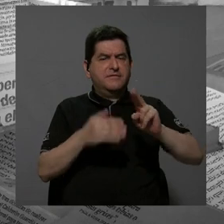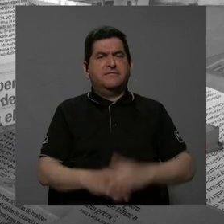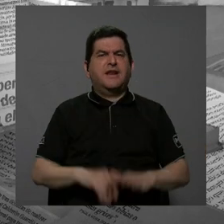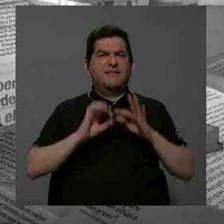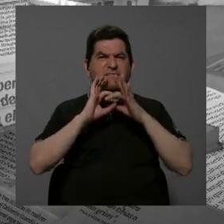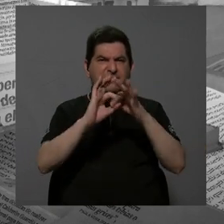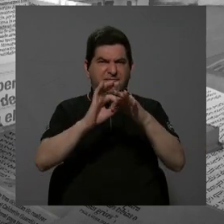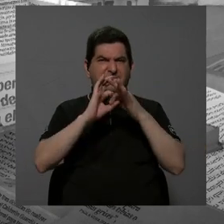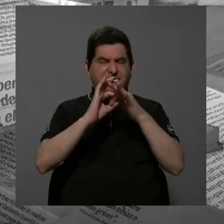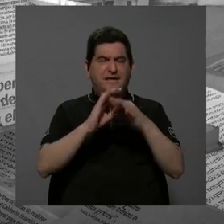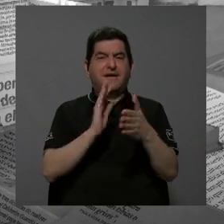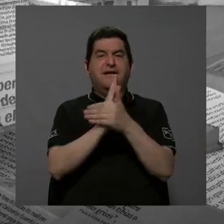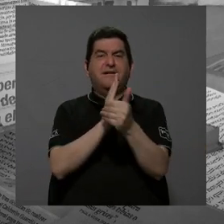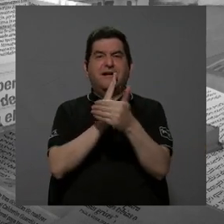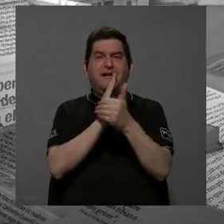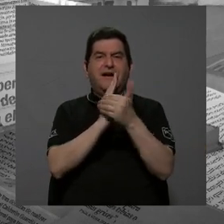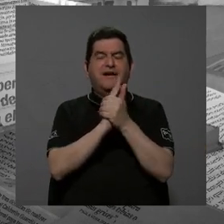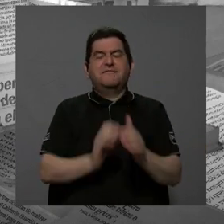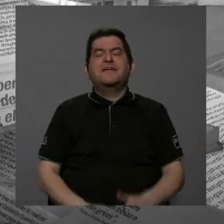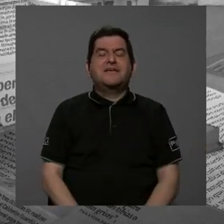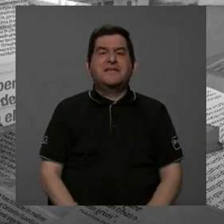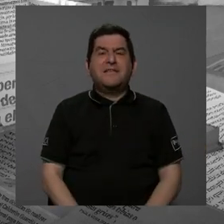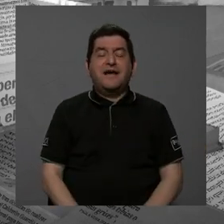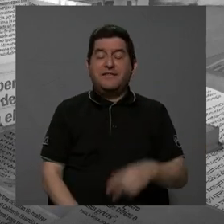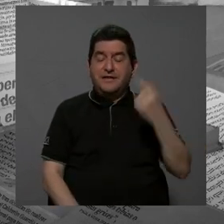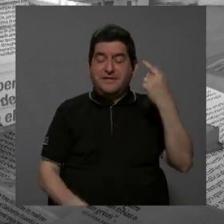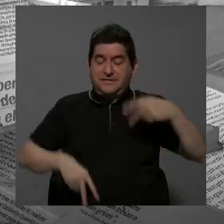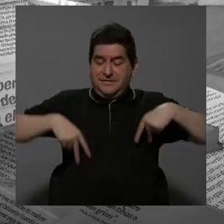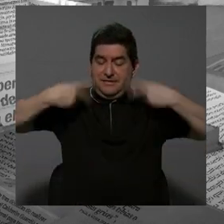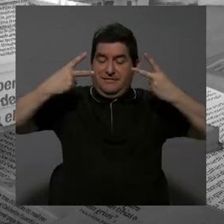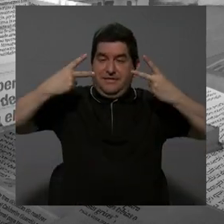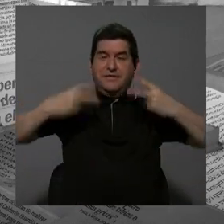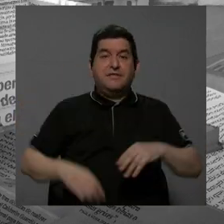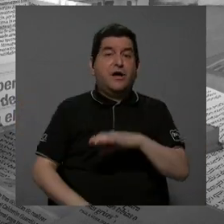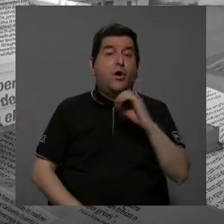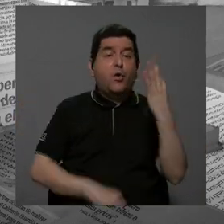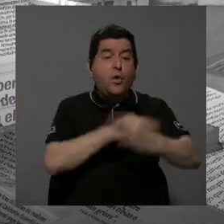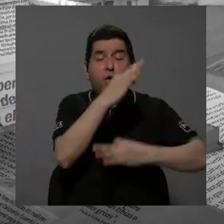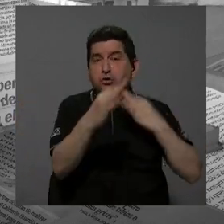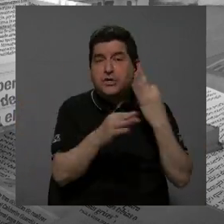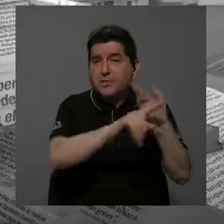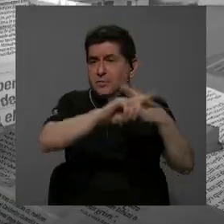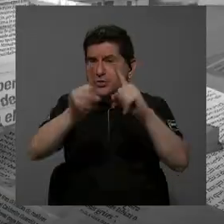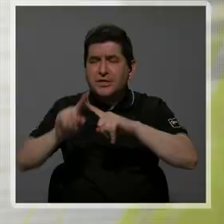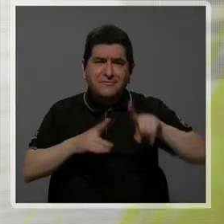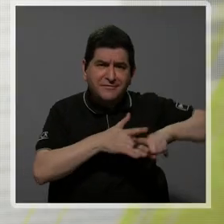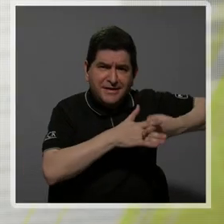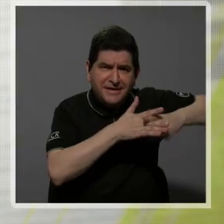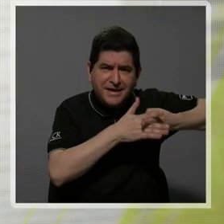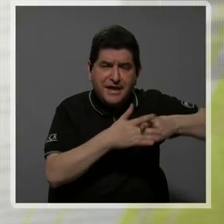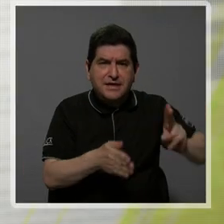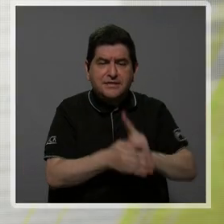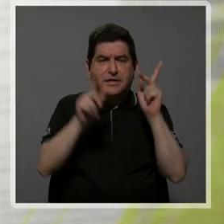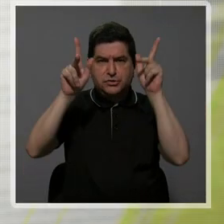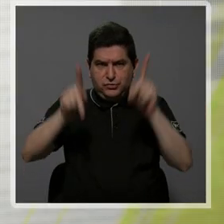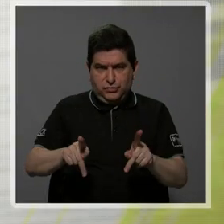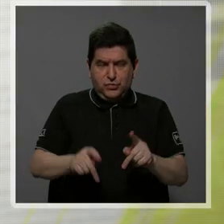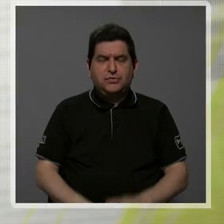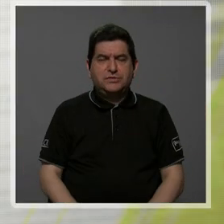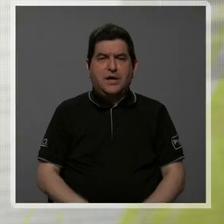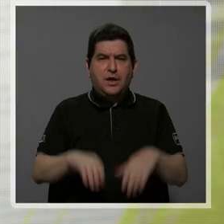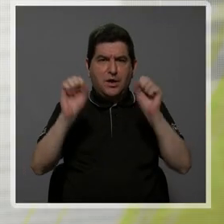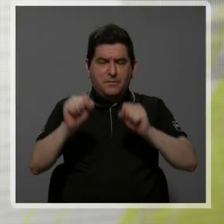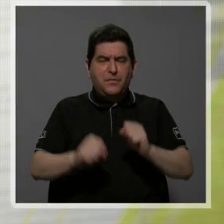más que ver con las habilidades blandas o habilidades para la vida, otro tipo, digamos, de herramientas que ocupamos las personas para